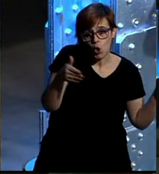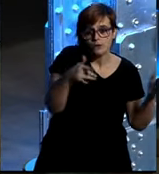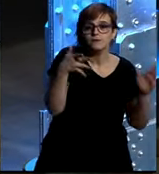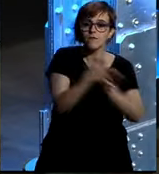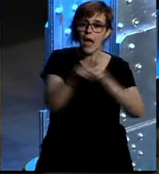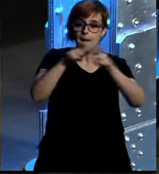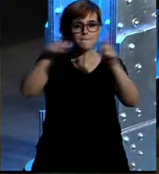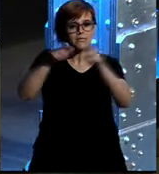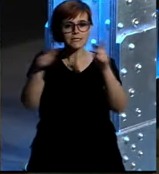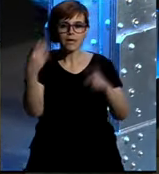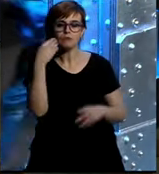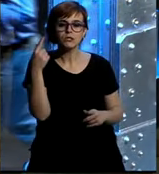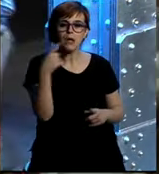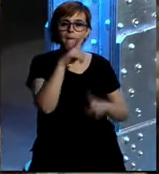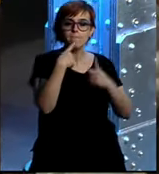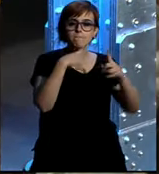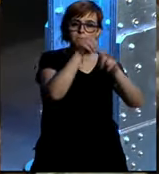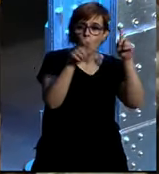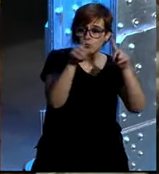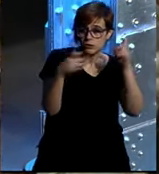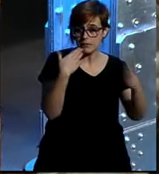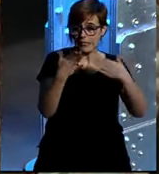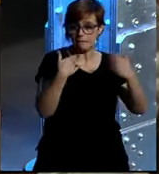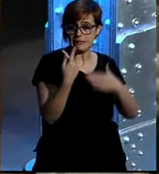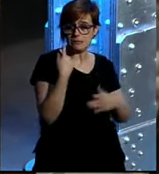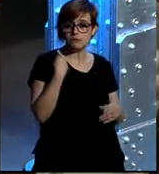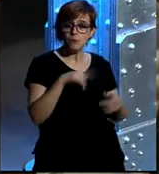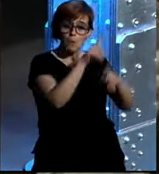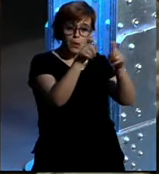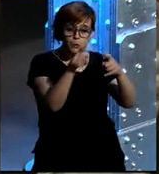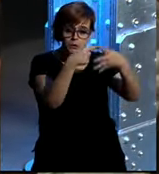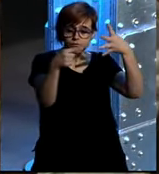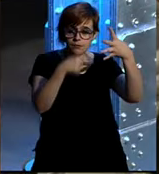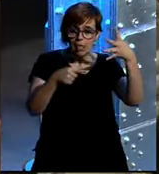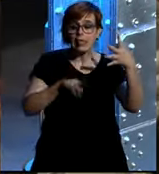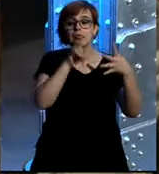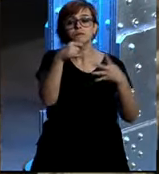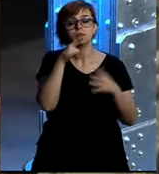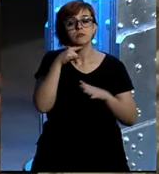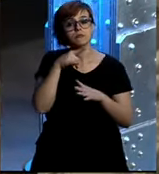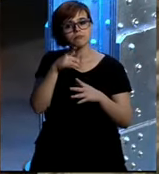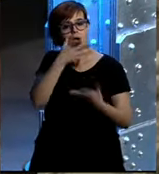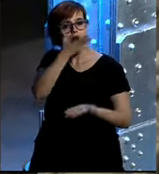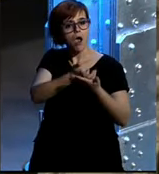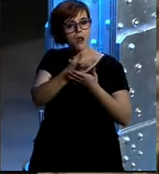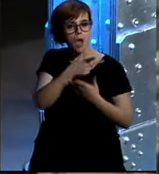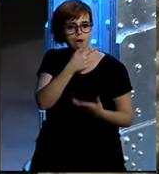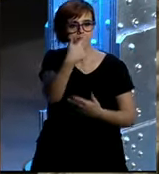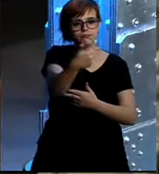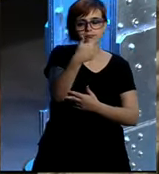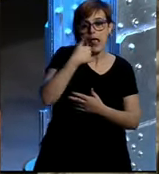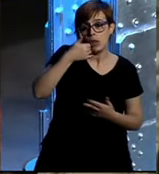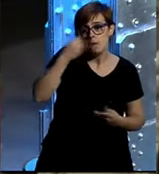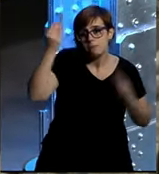publiquen las preguntas que quieren realizar al entrevistado y el entrevistado se autograba en las plataformas o sea que yo creo que no sea la